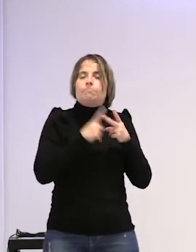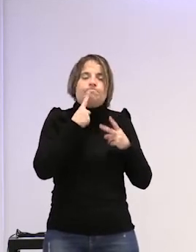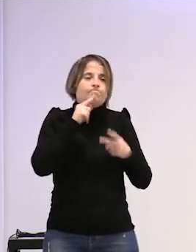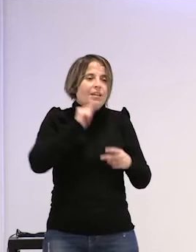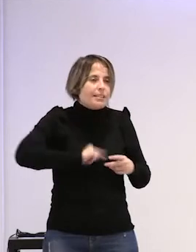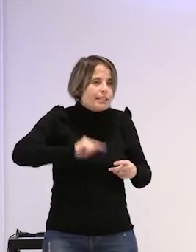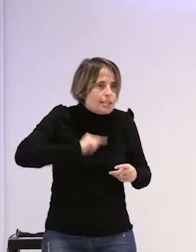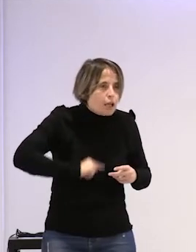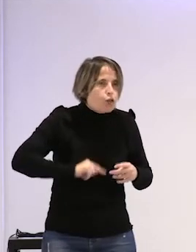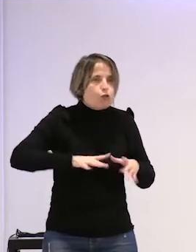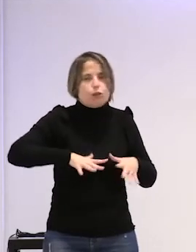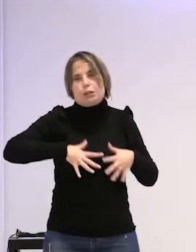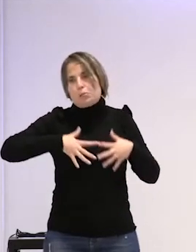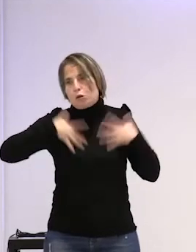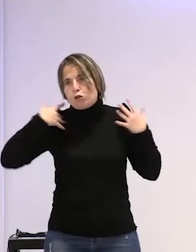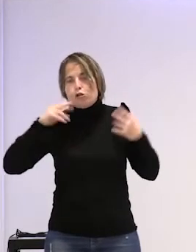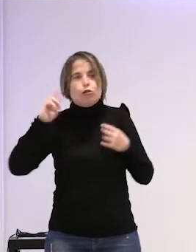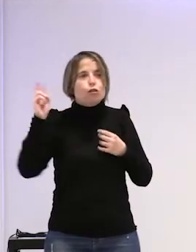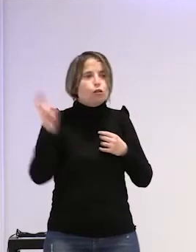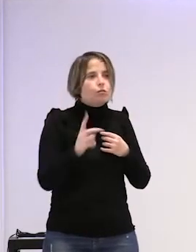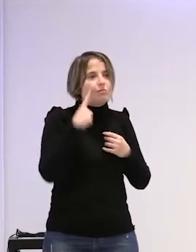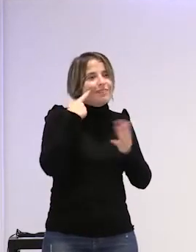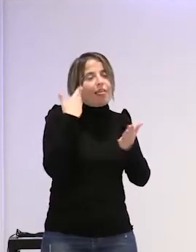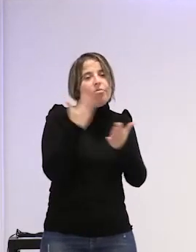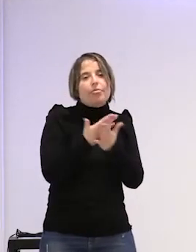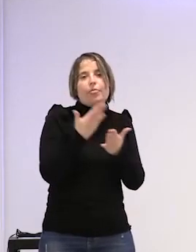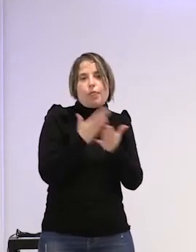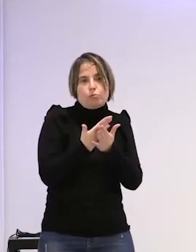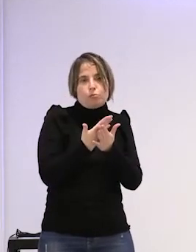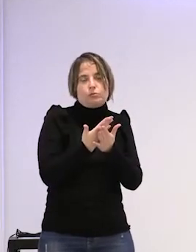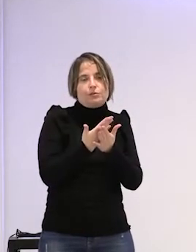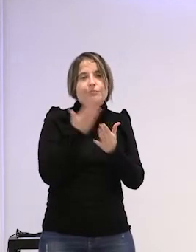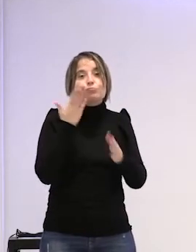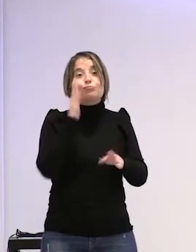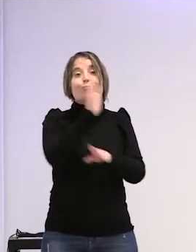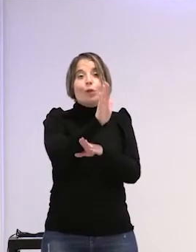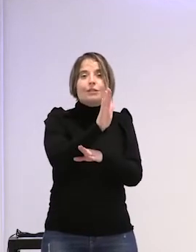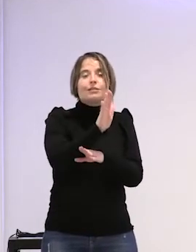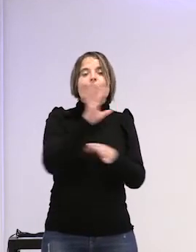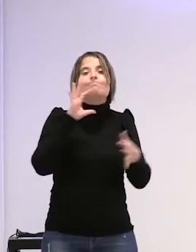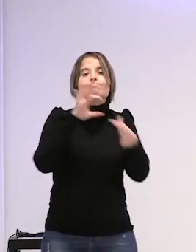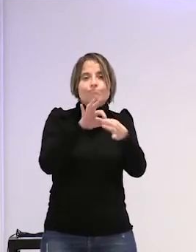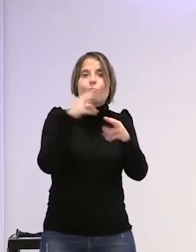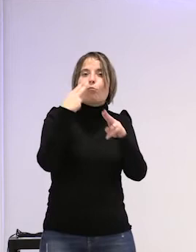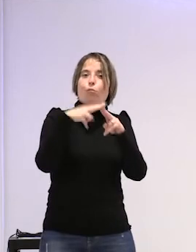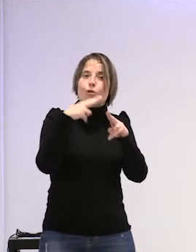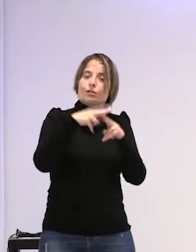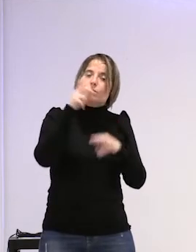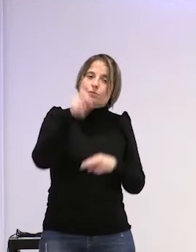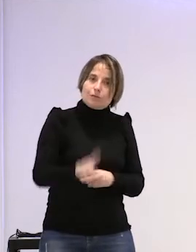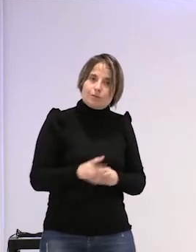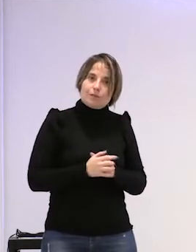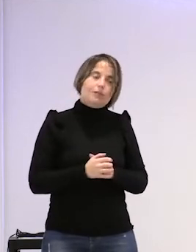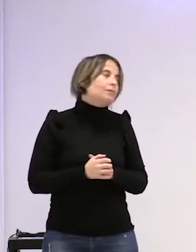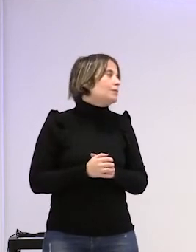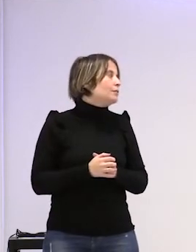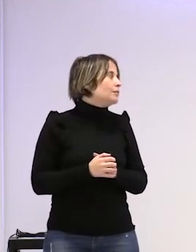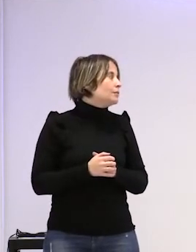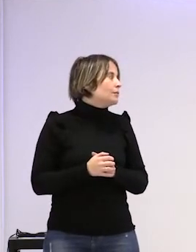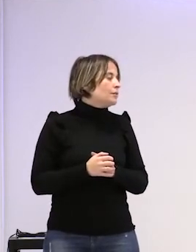sensaciones emociones y demás ese mostrarse también es político es decir esto también